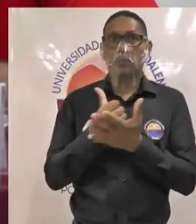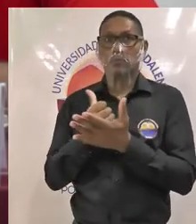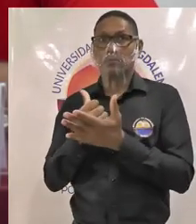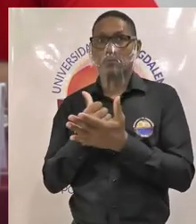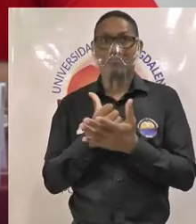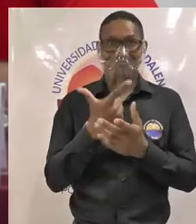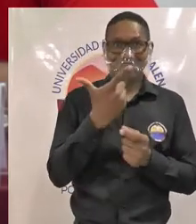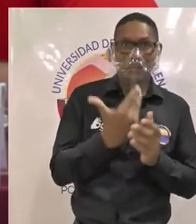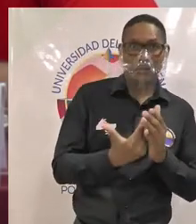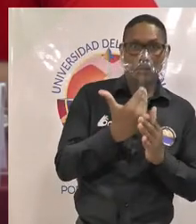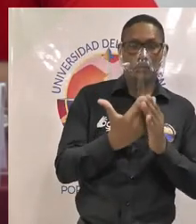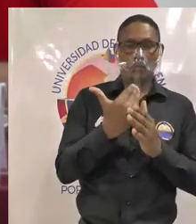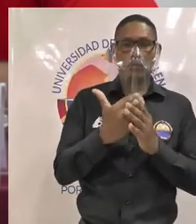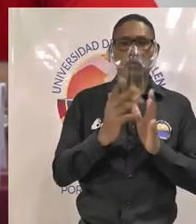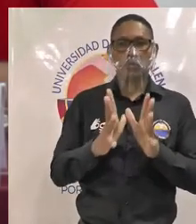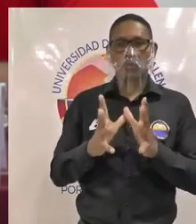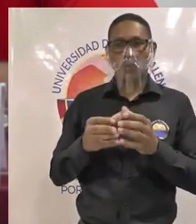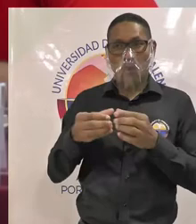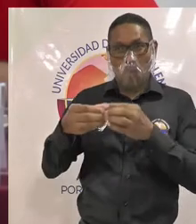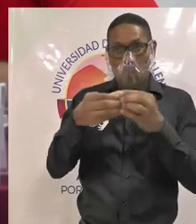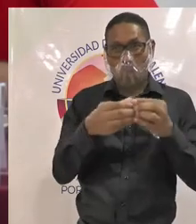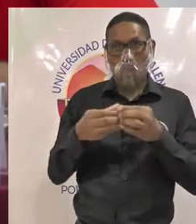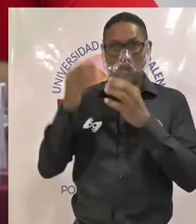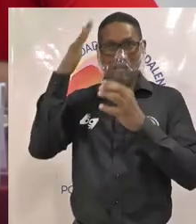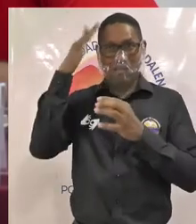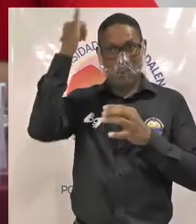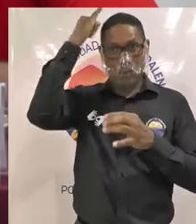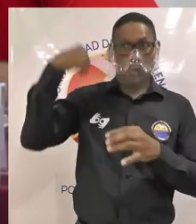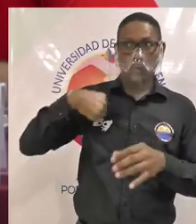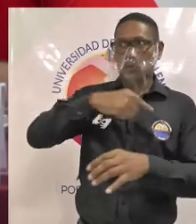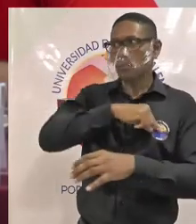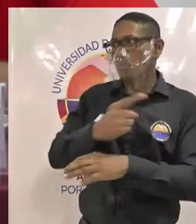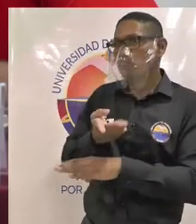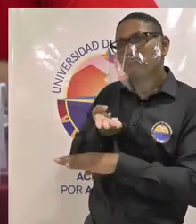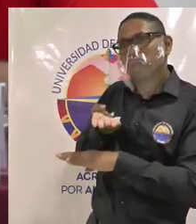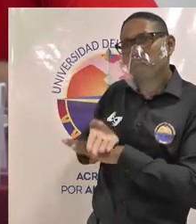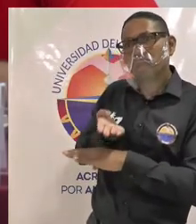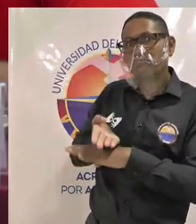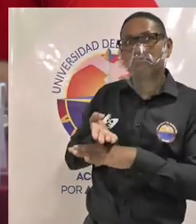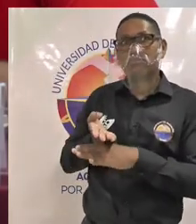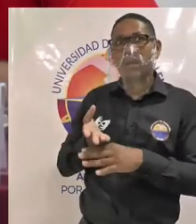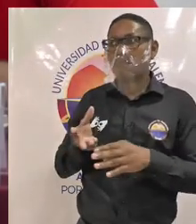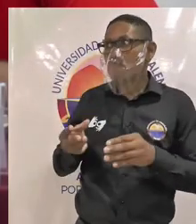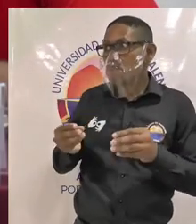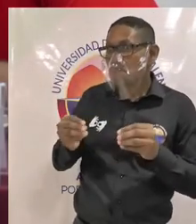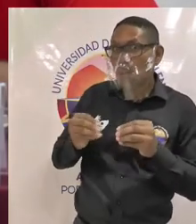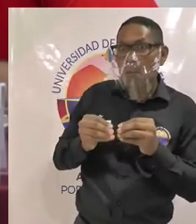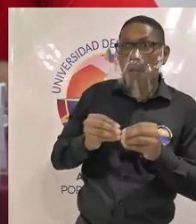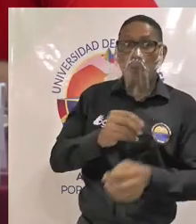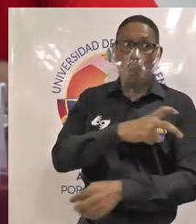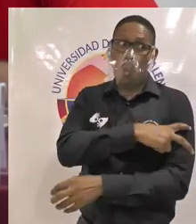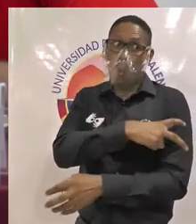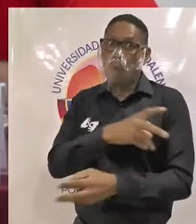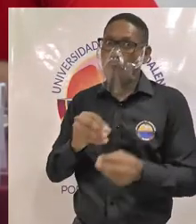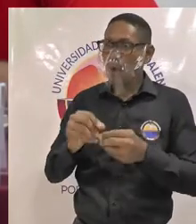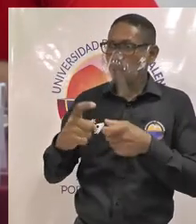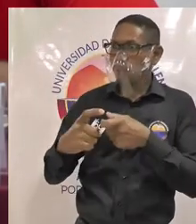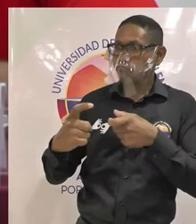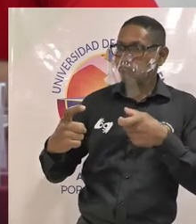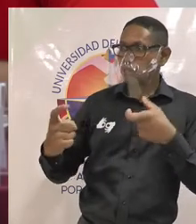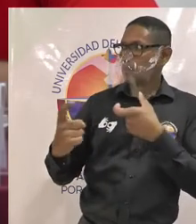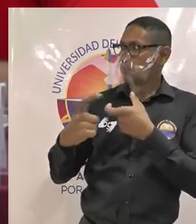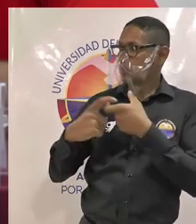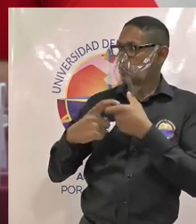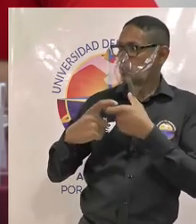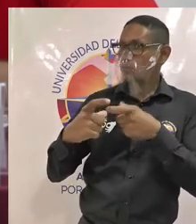desde el consejo académico proponemos ampliar progresivamente las plazas de monitorías y no ampliar